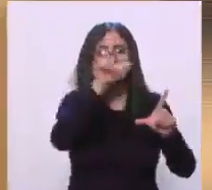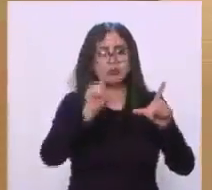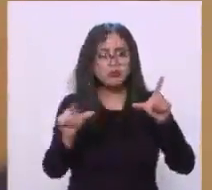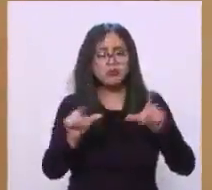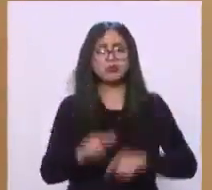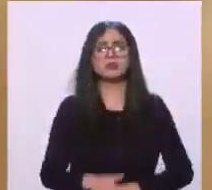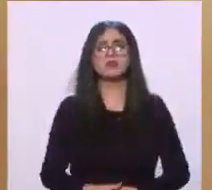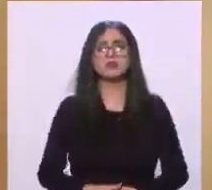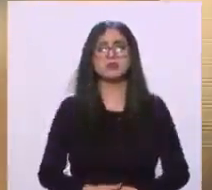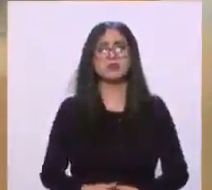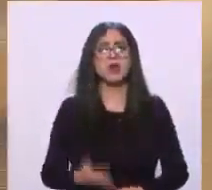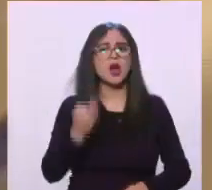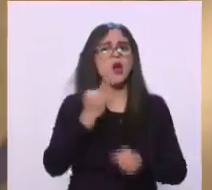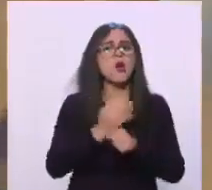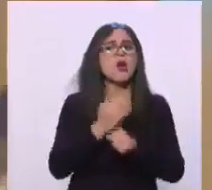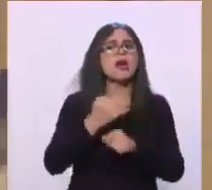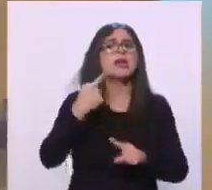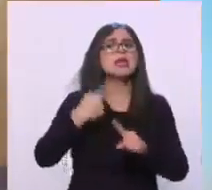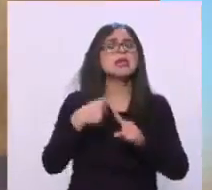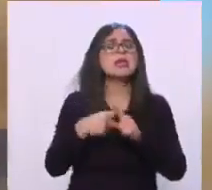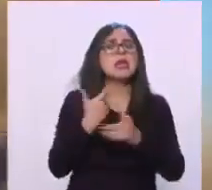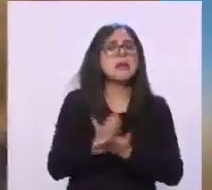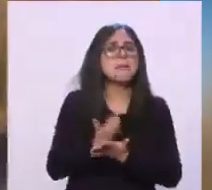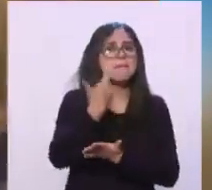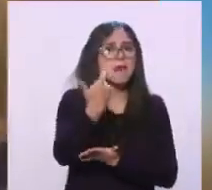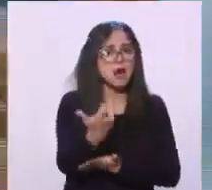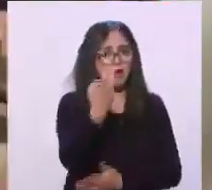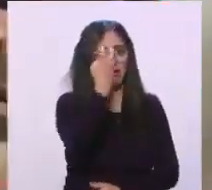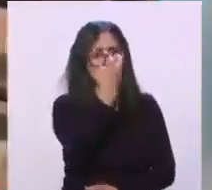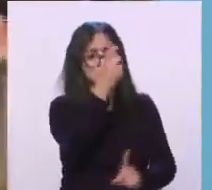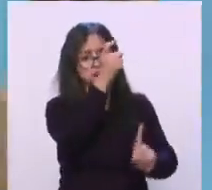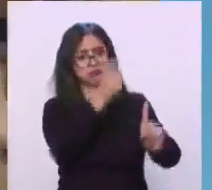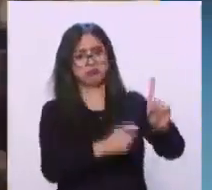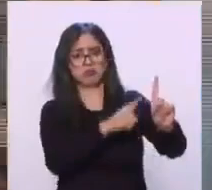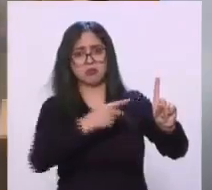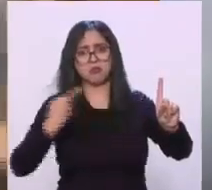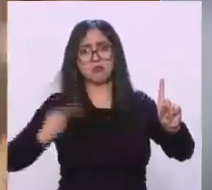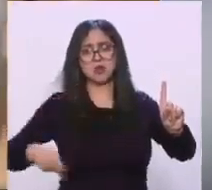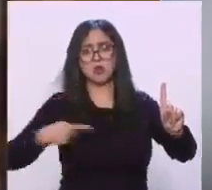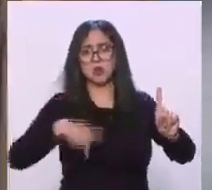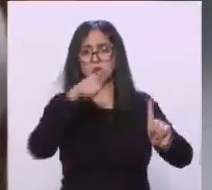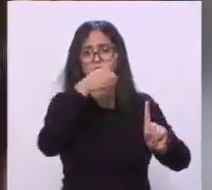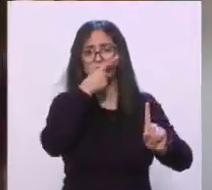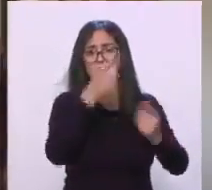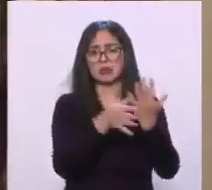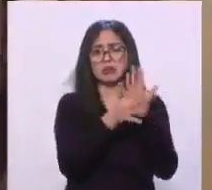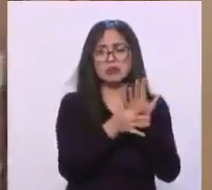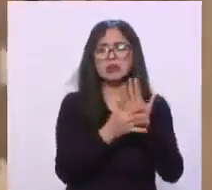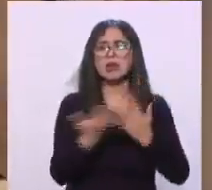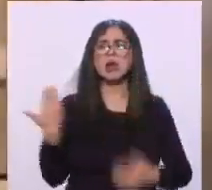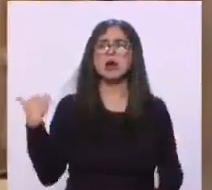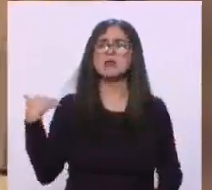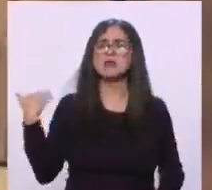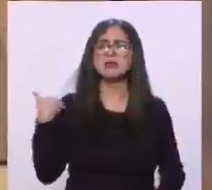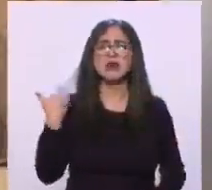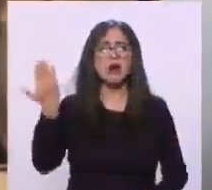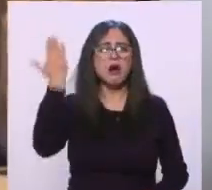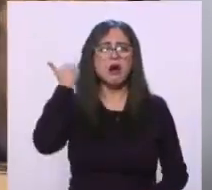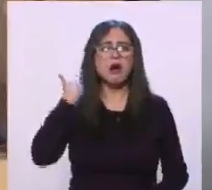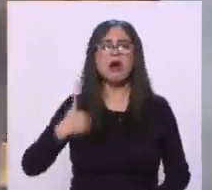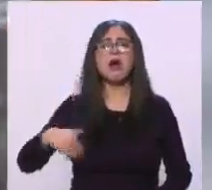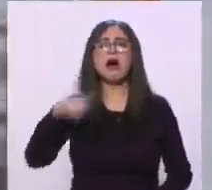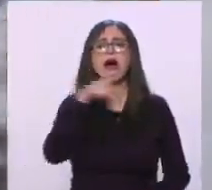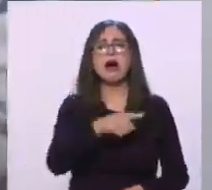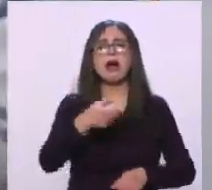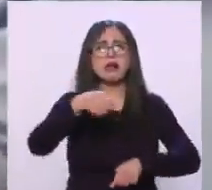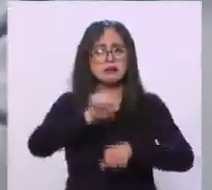pagó? Porque este personaje, como bien lo llamas, pues ya evidenció hace algunas semanas que